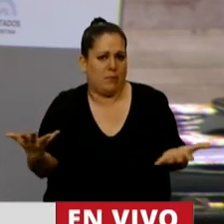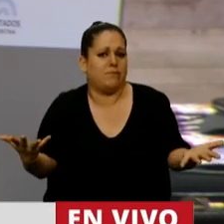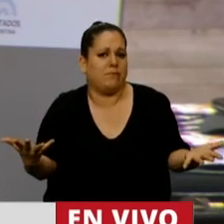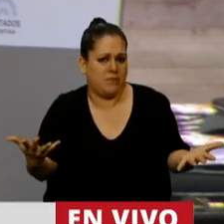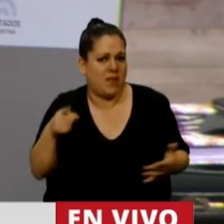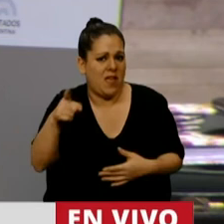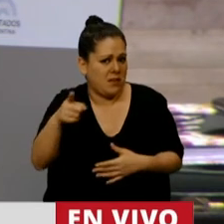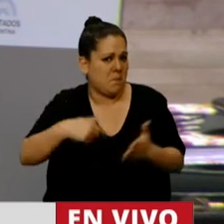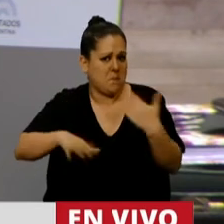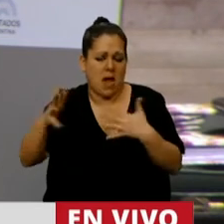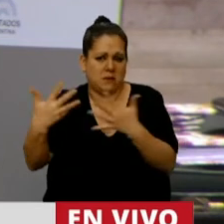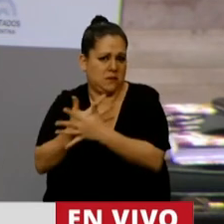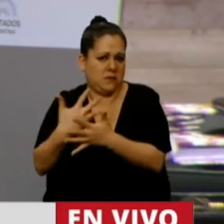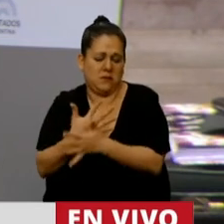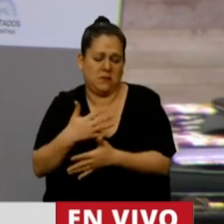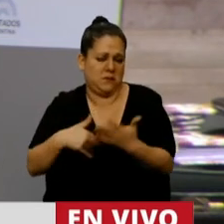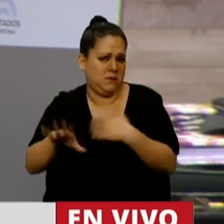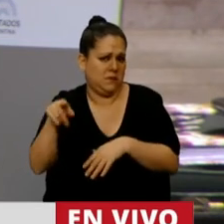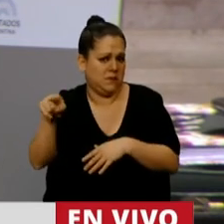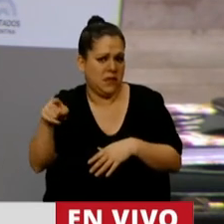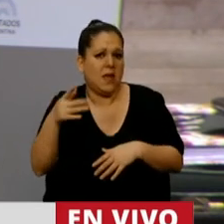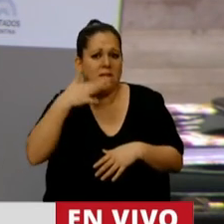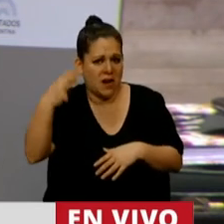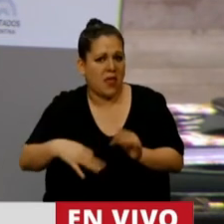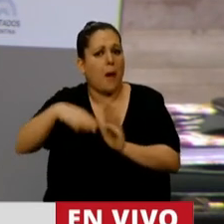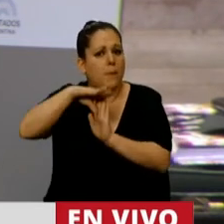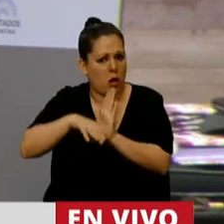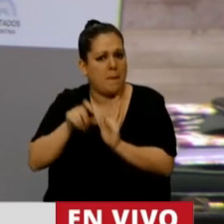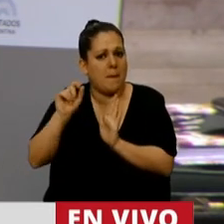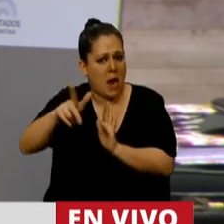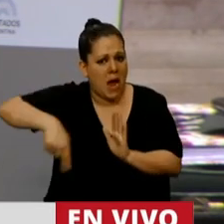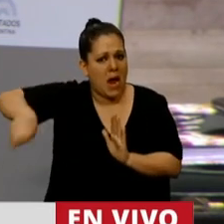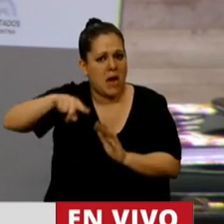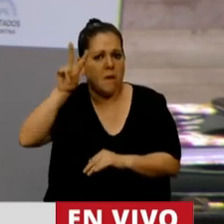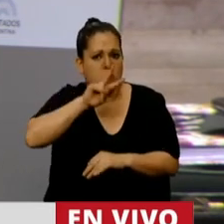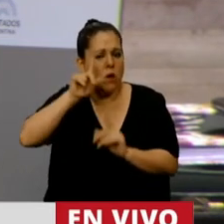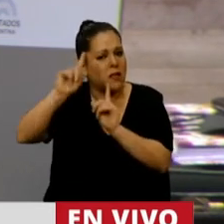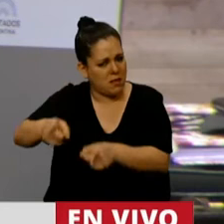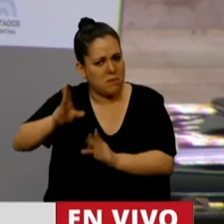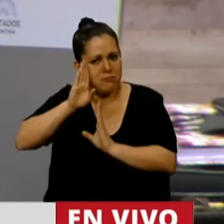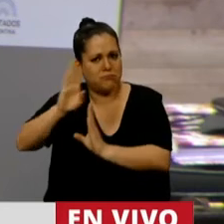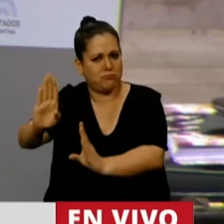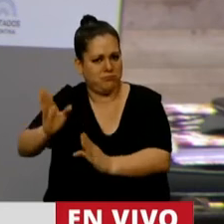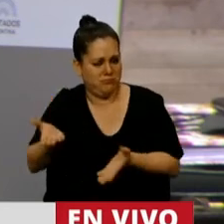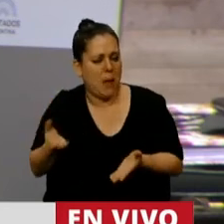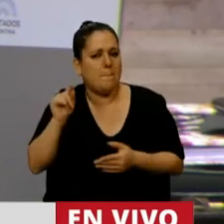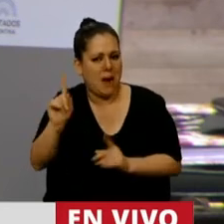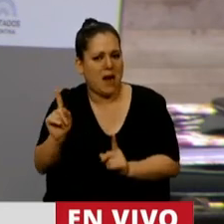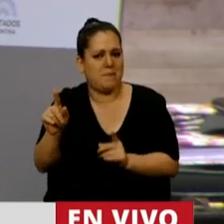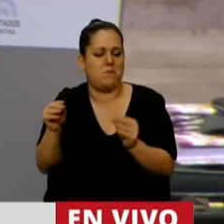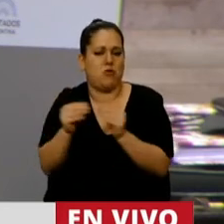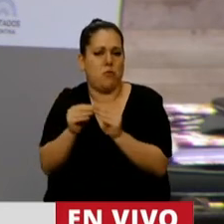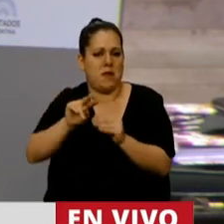más vulnerables y se han generado programas también y acompañamientos económicos para esas